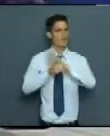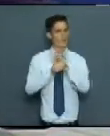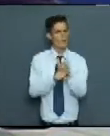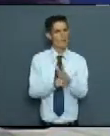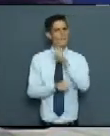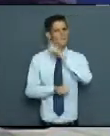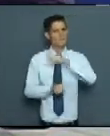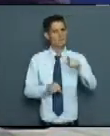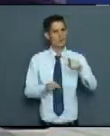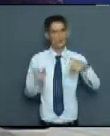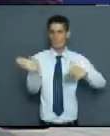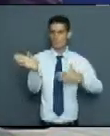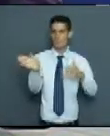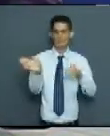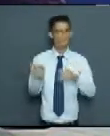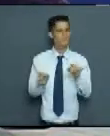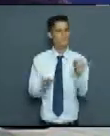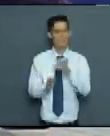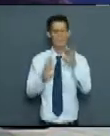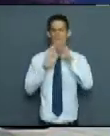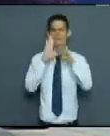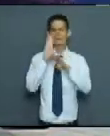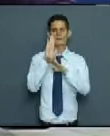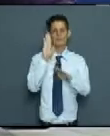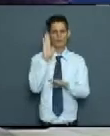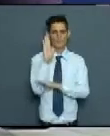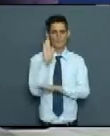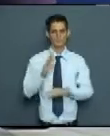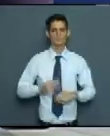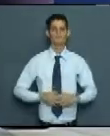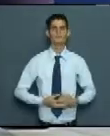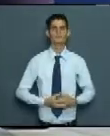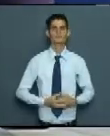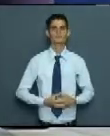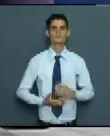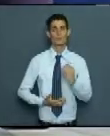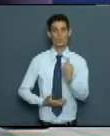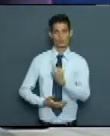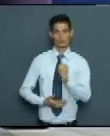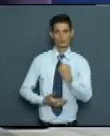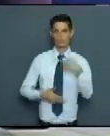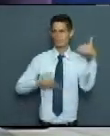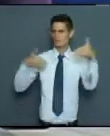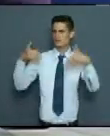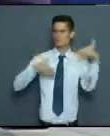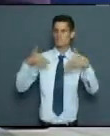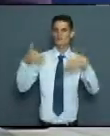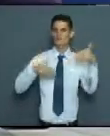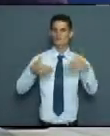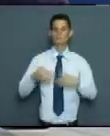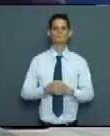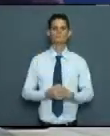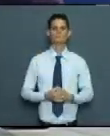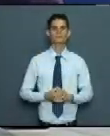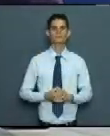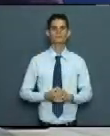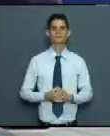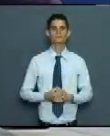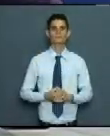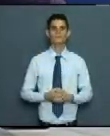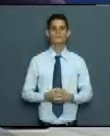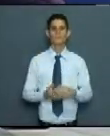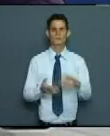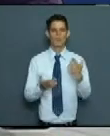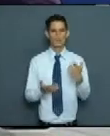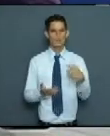las personas que están violando precisamente todo este cúmulo de medidas. Con nosotros aquí en el set de la revista especial, una buena